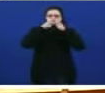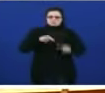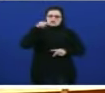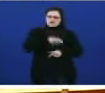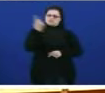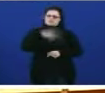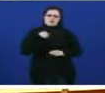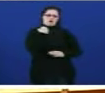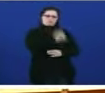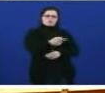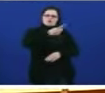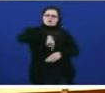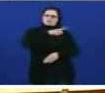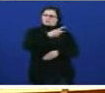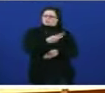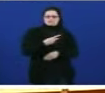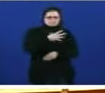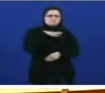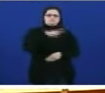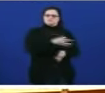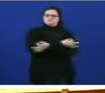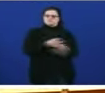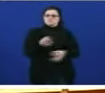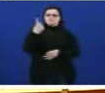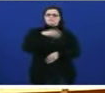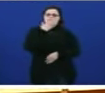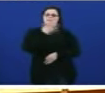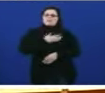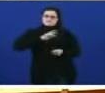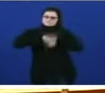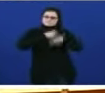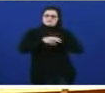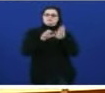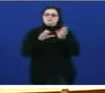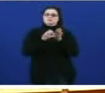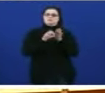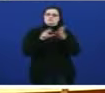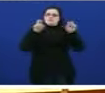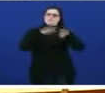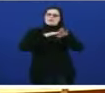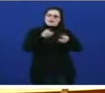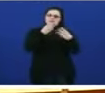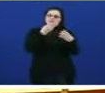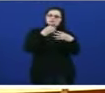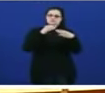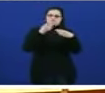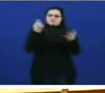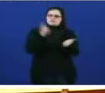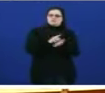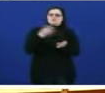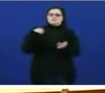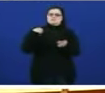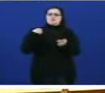encontrar e se está disposta a promover a elaboración dun novo estatuto que nos devolva o estatus que nos corresponde xunta Euskadi e